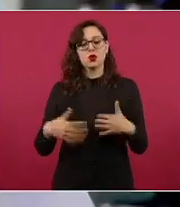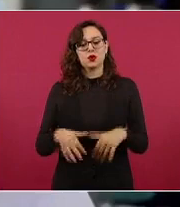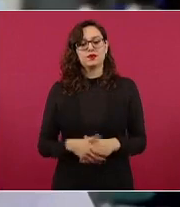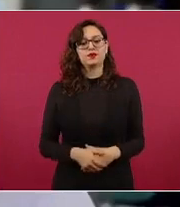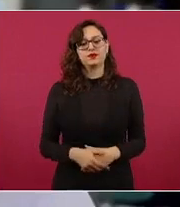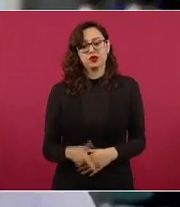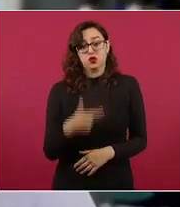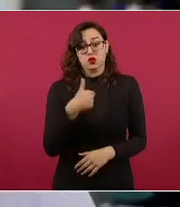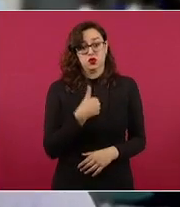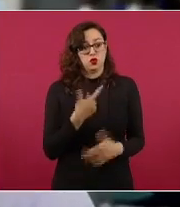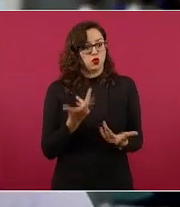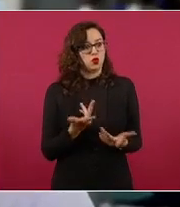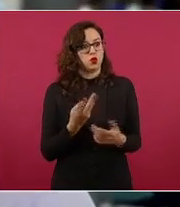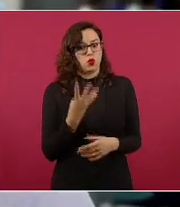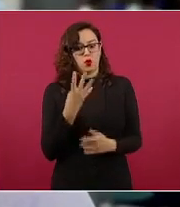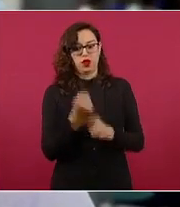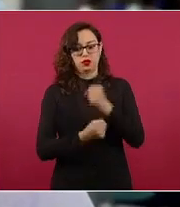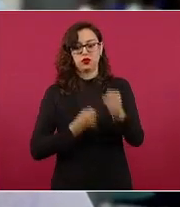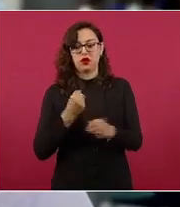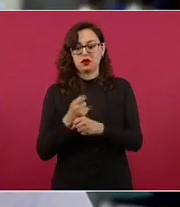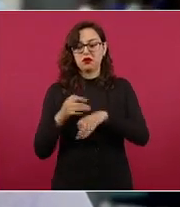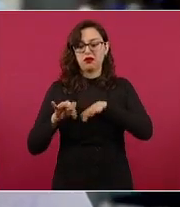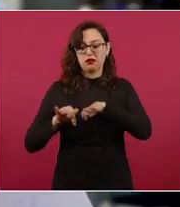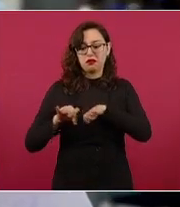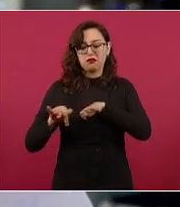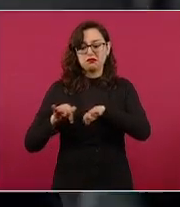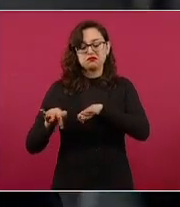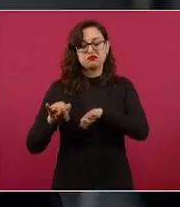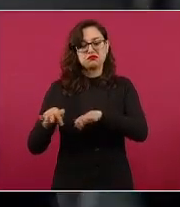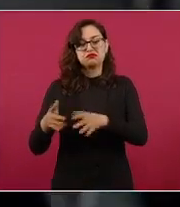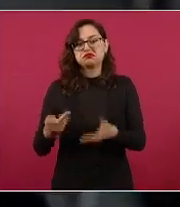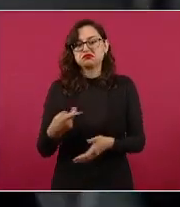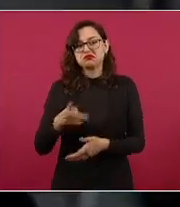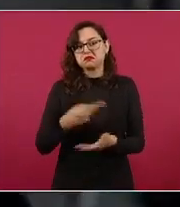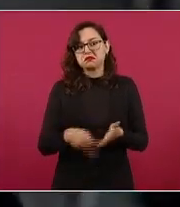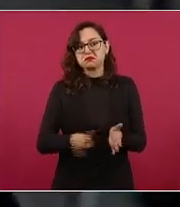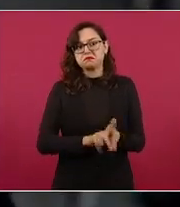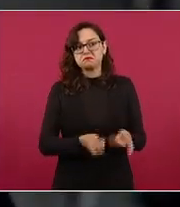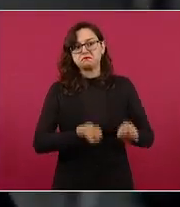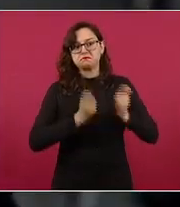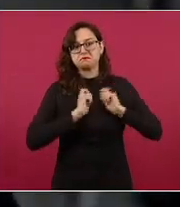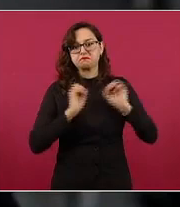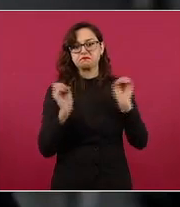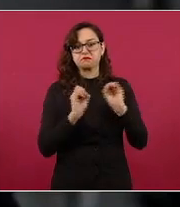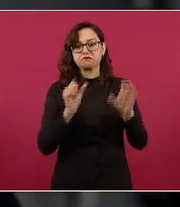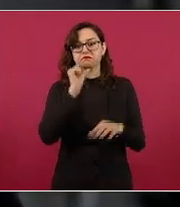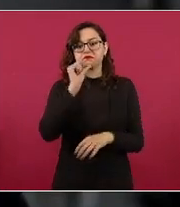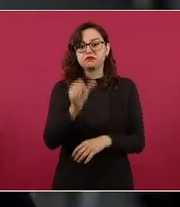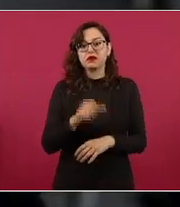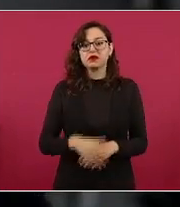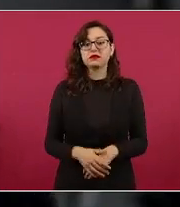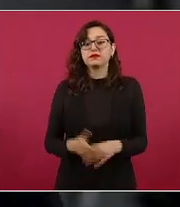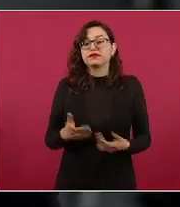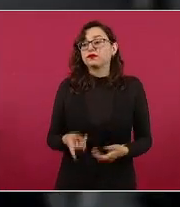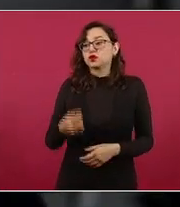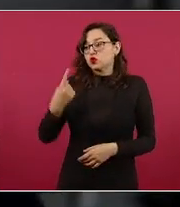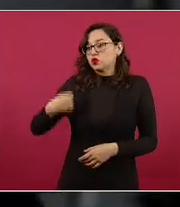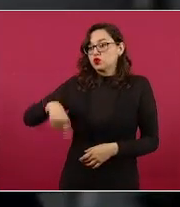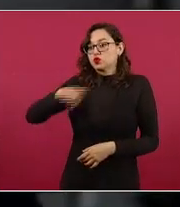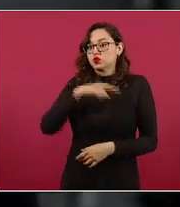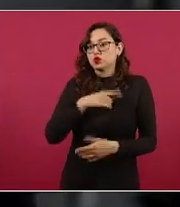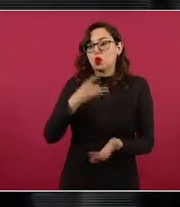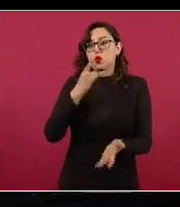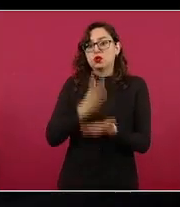casi cuatro años sin recibir nada de apoyo. Compañeros y yo hemos estado trabajando como suplentes con nada de